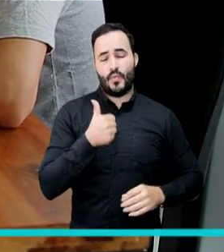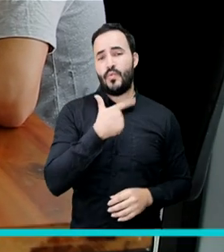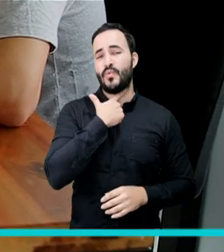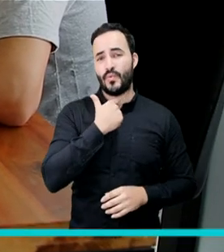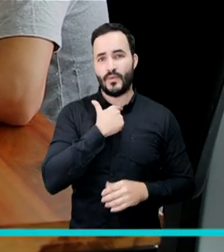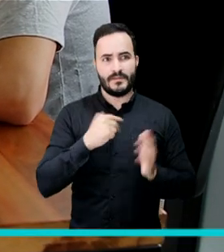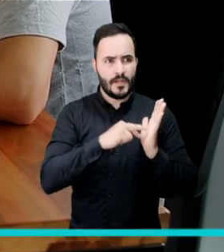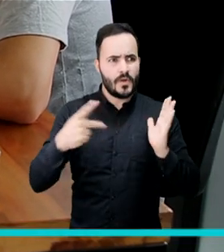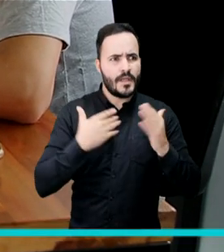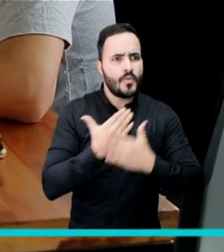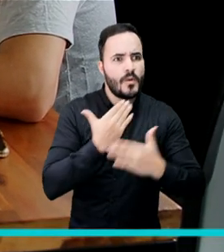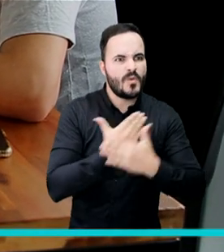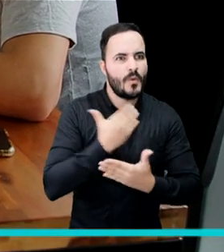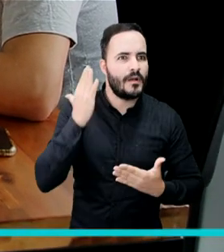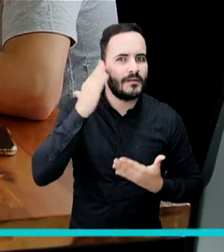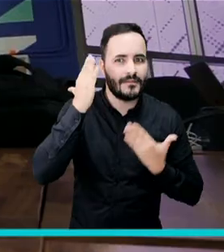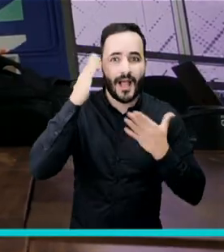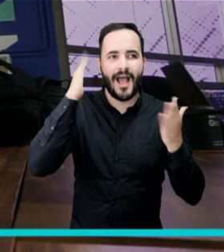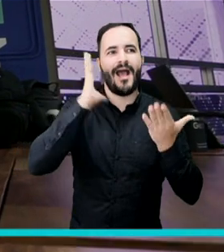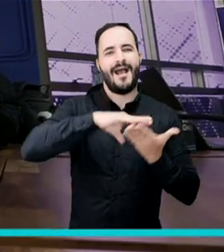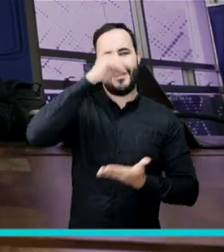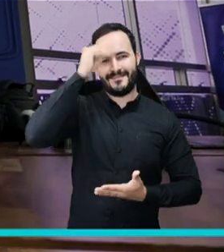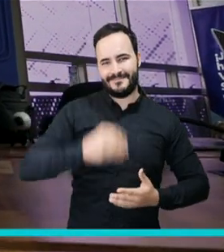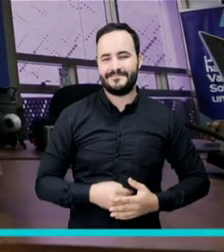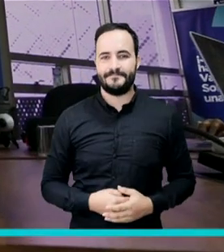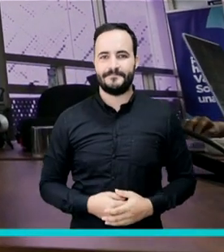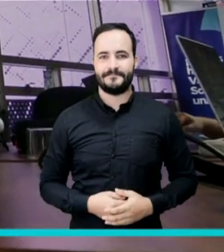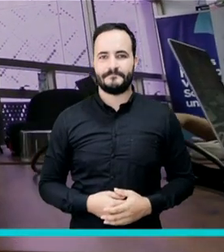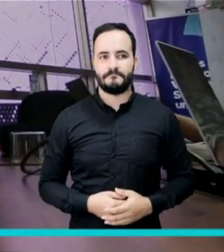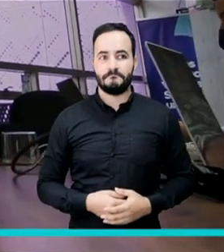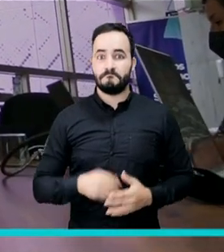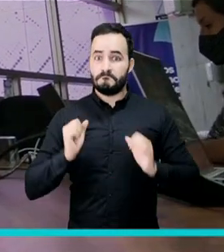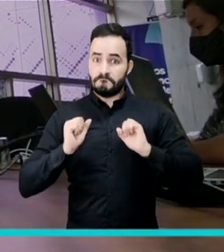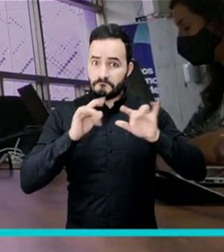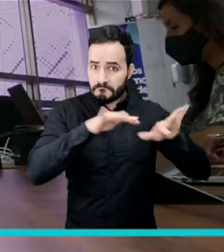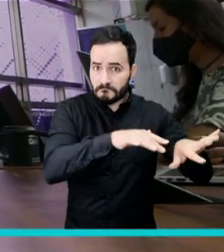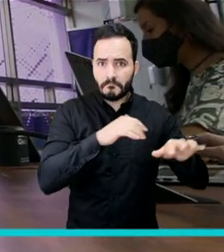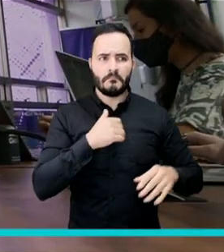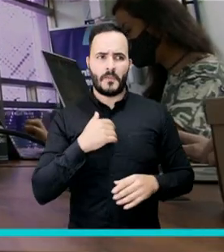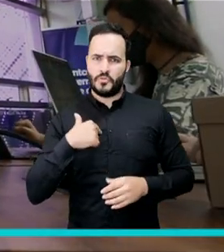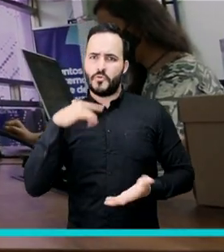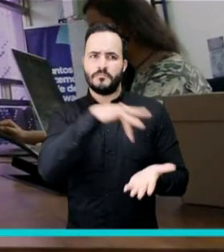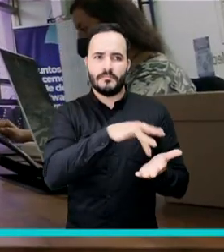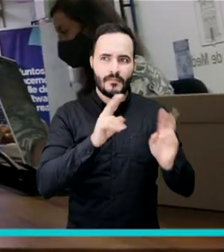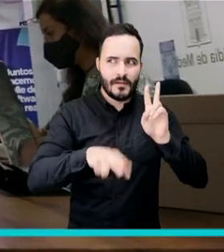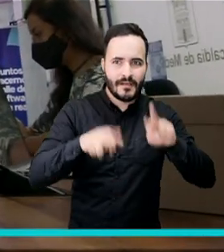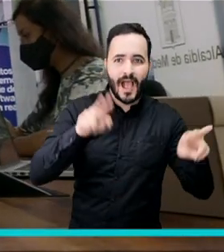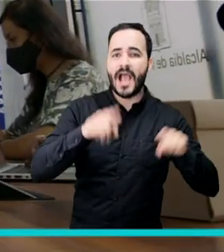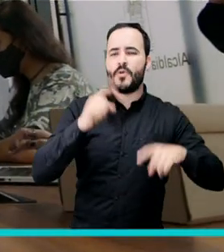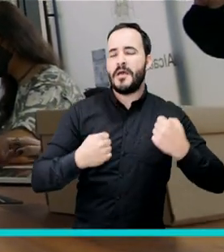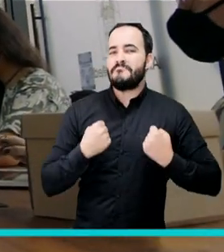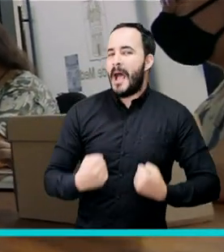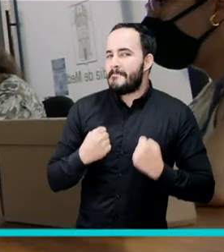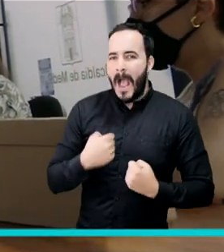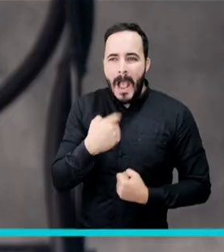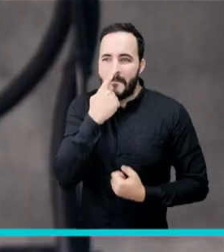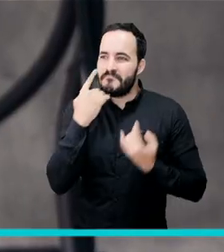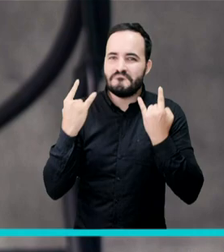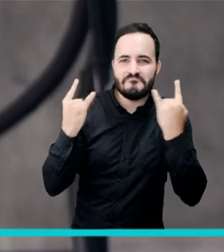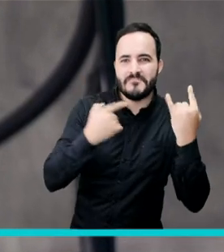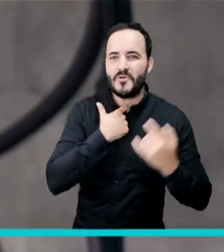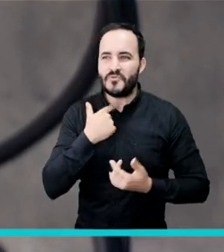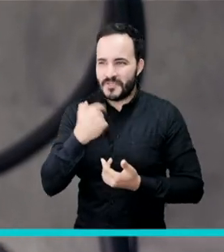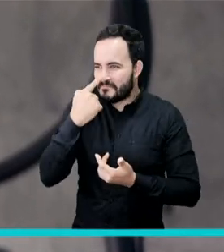últimas tecnologías. En este espacio hemos encontrado personas que vienen guemosos, pues obviamente son